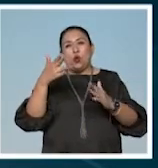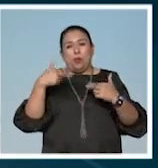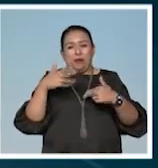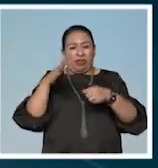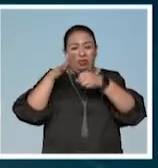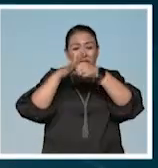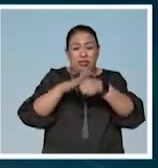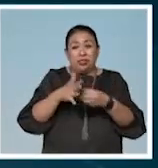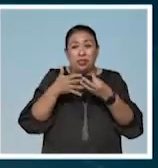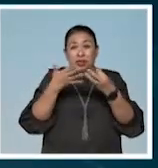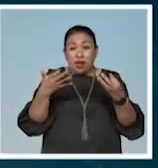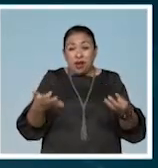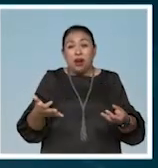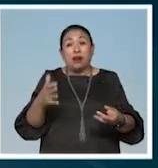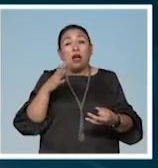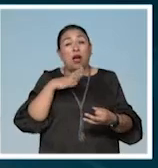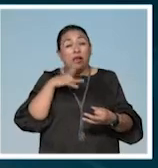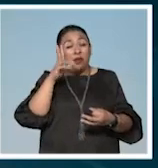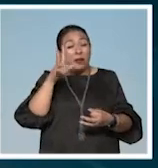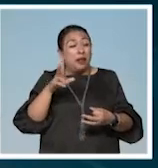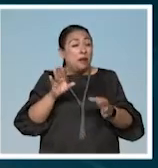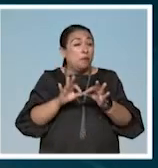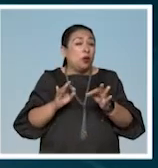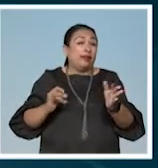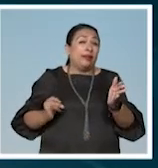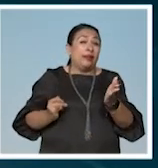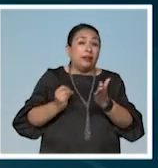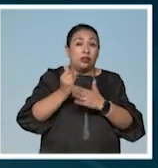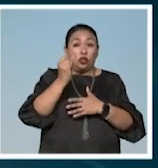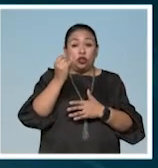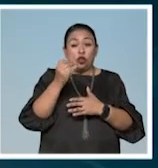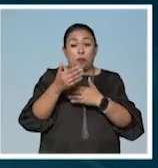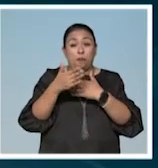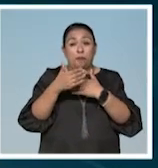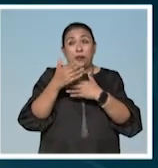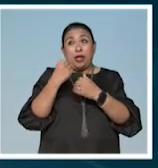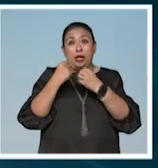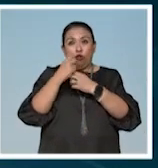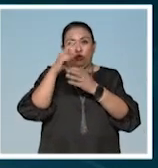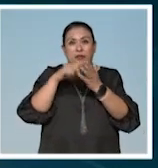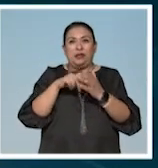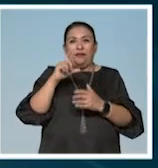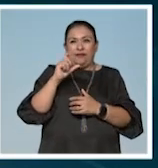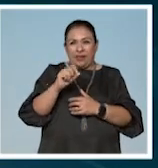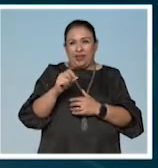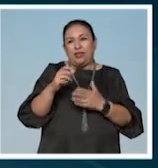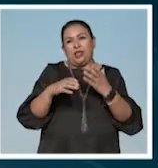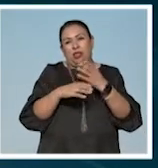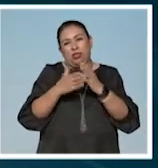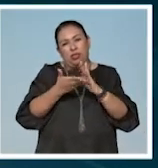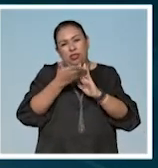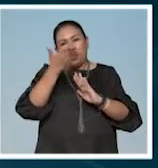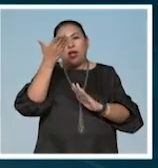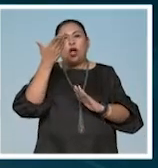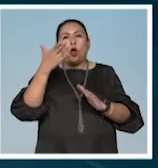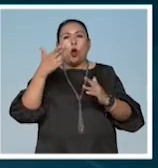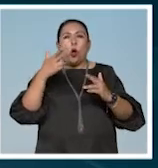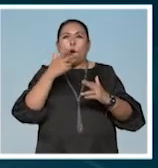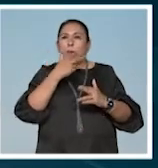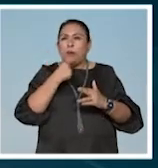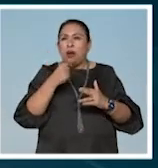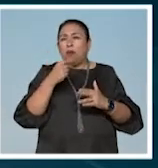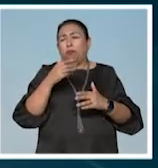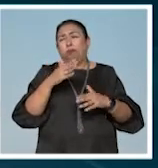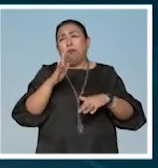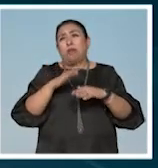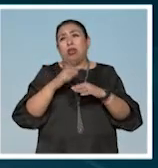tierra está jugando un papel determinante, pues en 2020, la masa de objetos creados por el hombre superó la